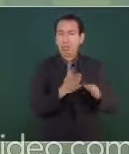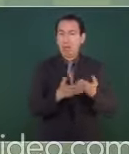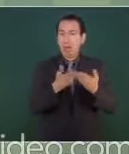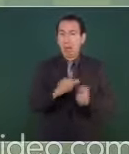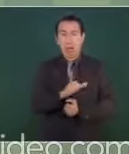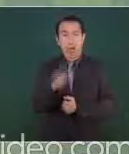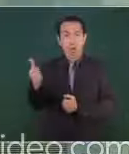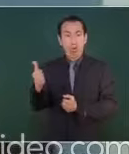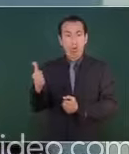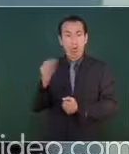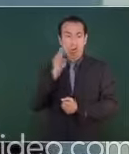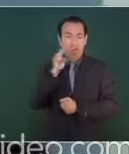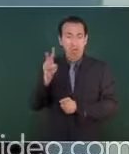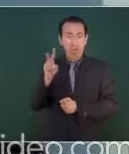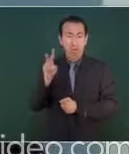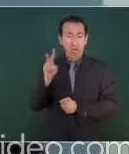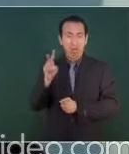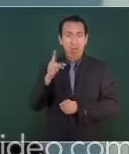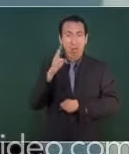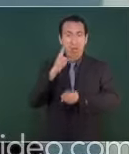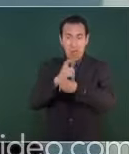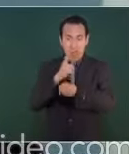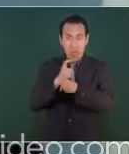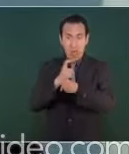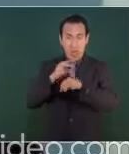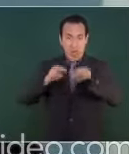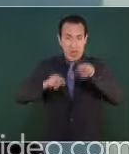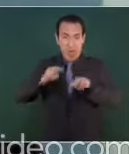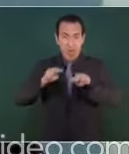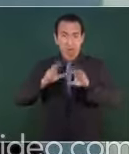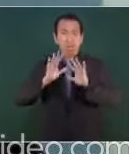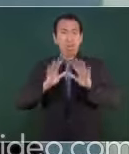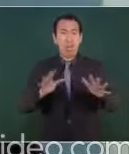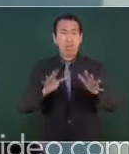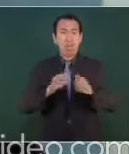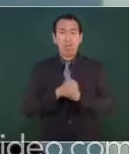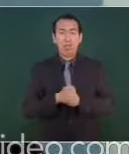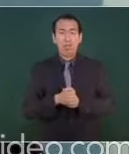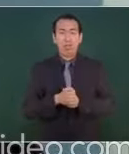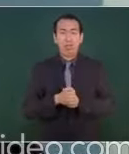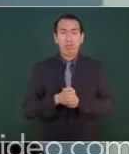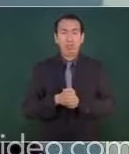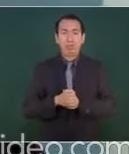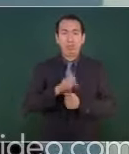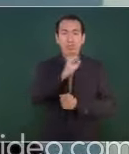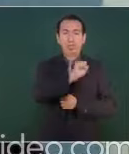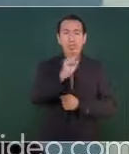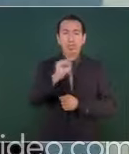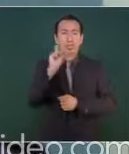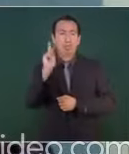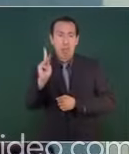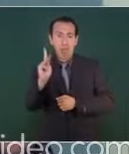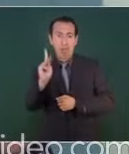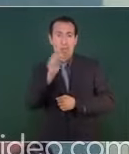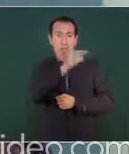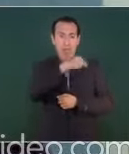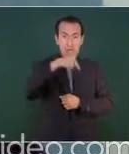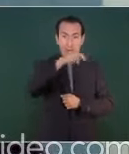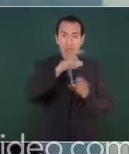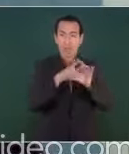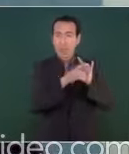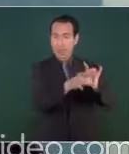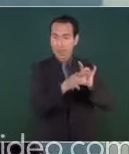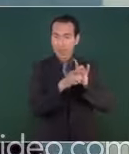etapa, y ese es el acuerdo ya con la Secretaría de Seguridad Pública, se va a poner a disposición